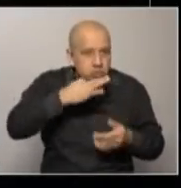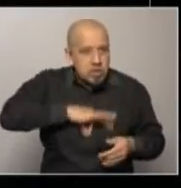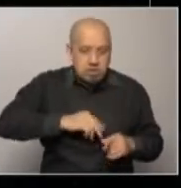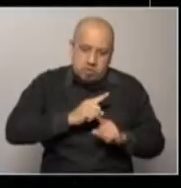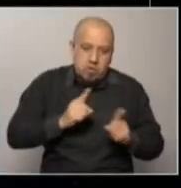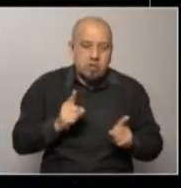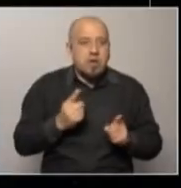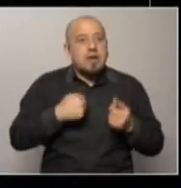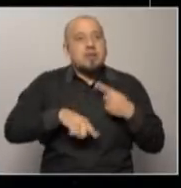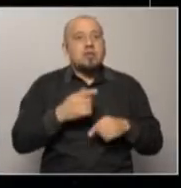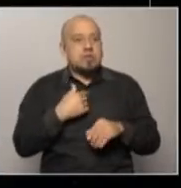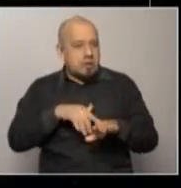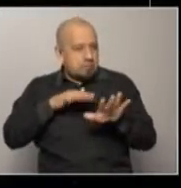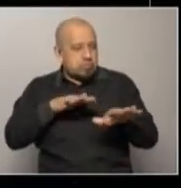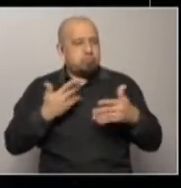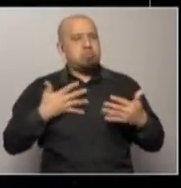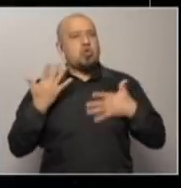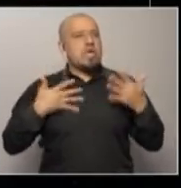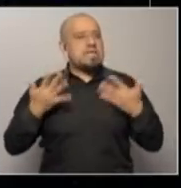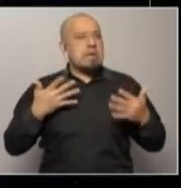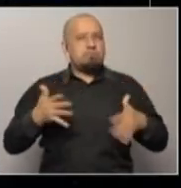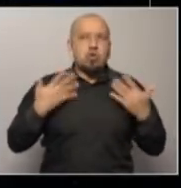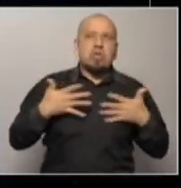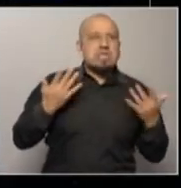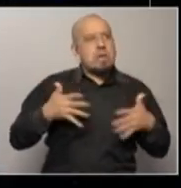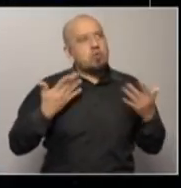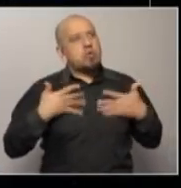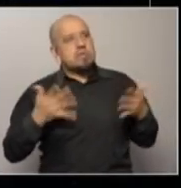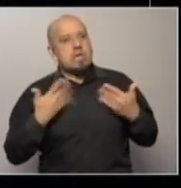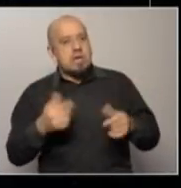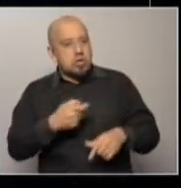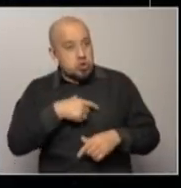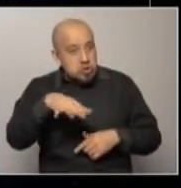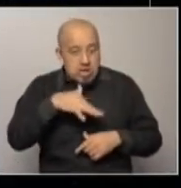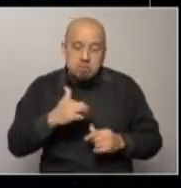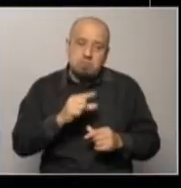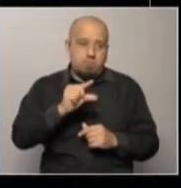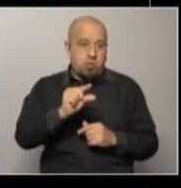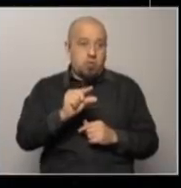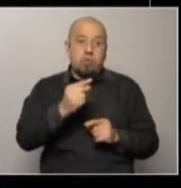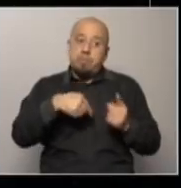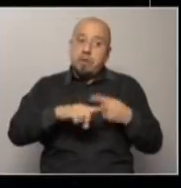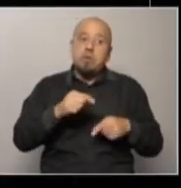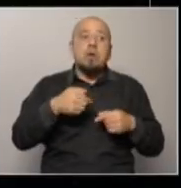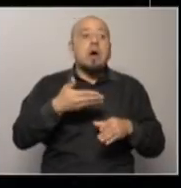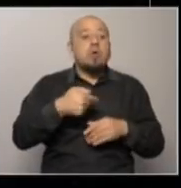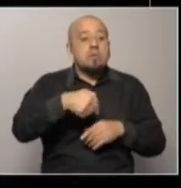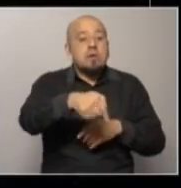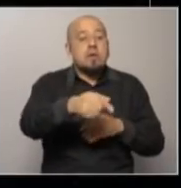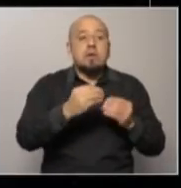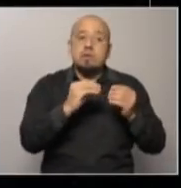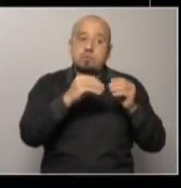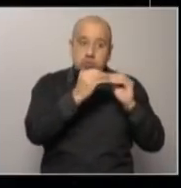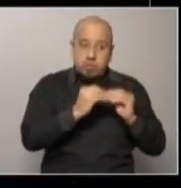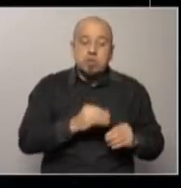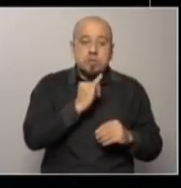la movilización social descendió, cayó mucho, ¿no? Pero para este presupuesto, sí vamos a ver mucha movilización en la calle. De eso te quería